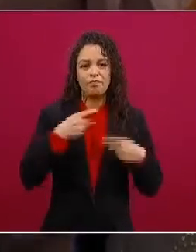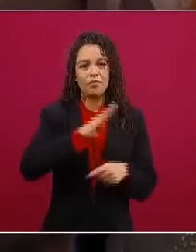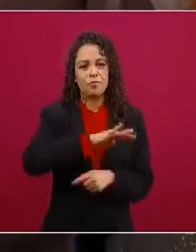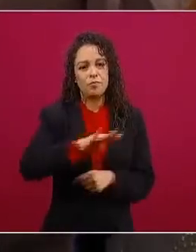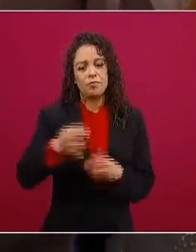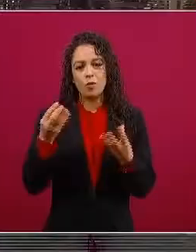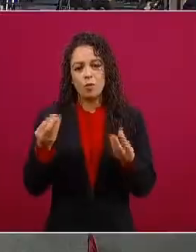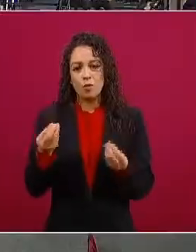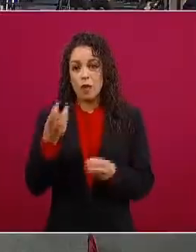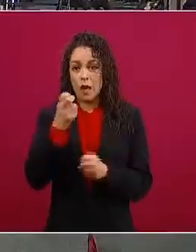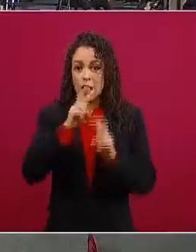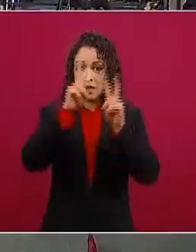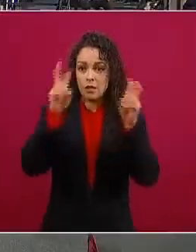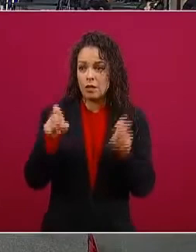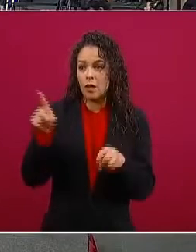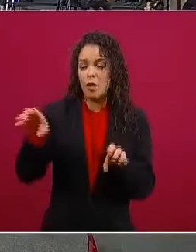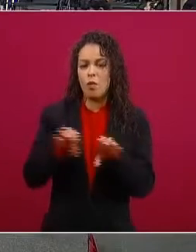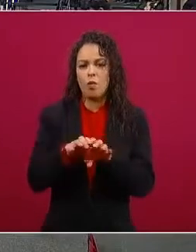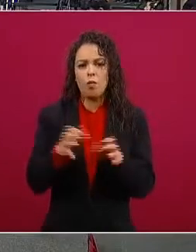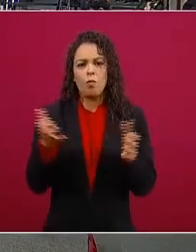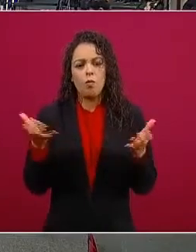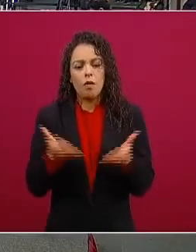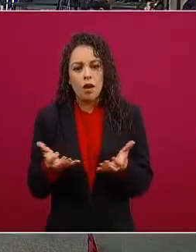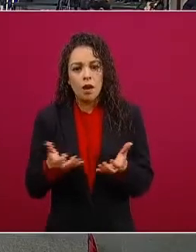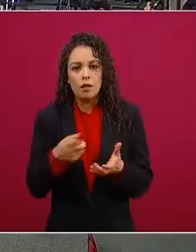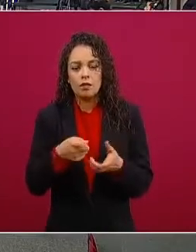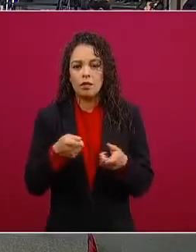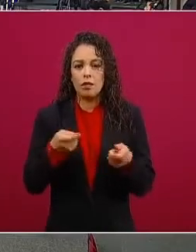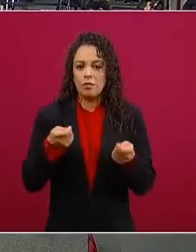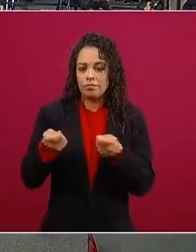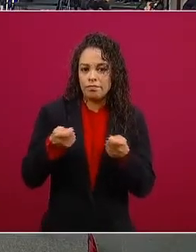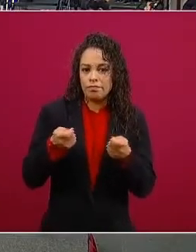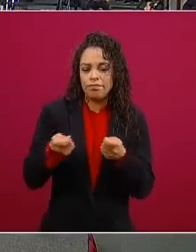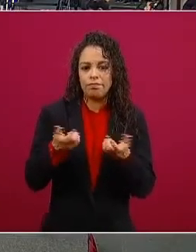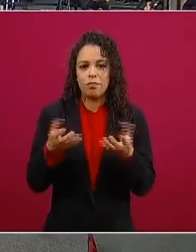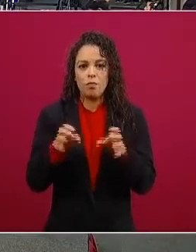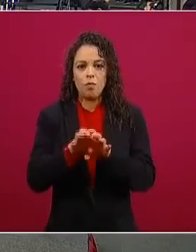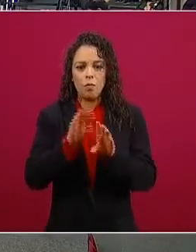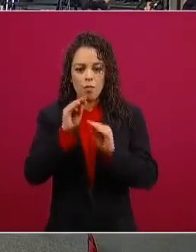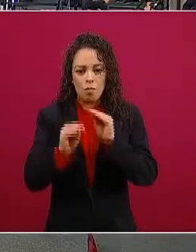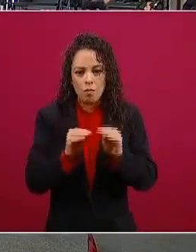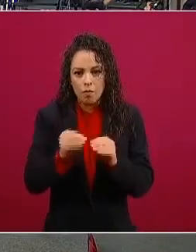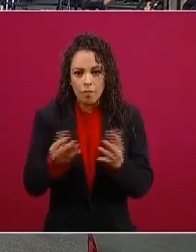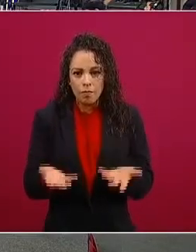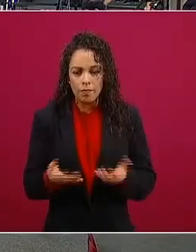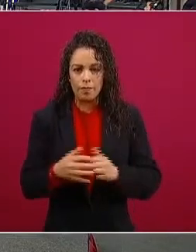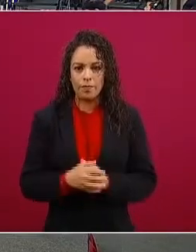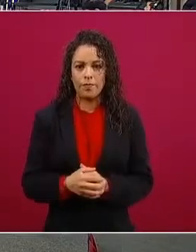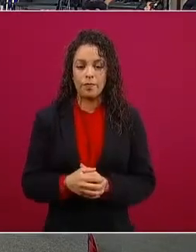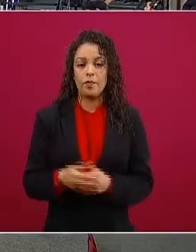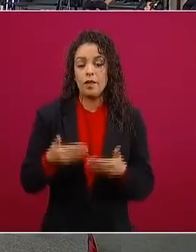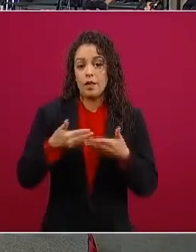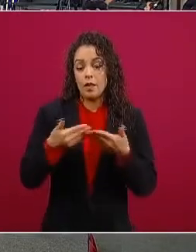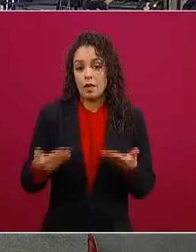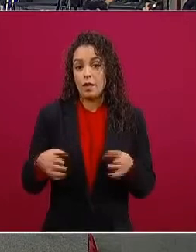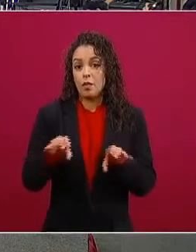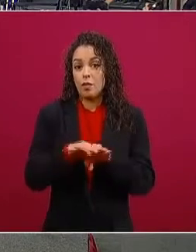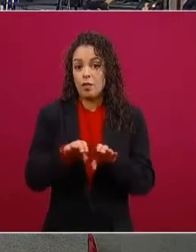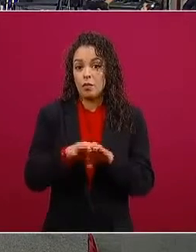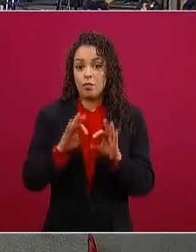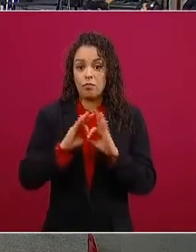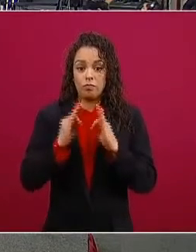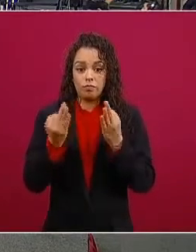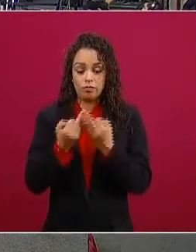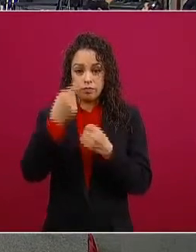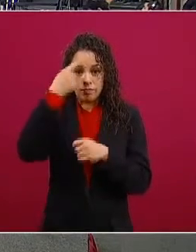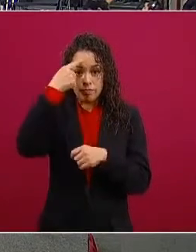estrategia están sabemos que por supuesto es prioritario el tema del COVID-19 pero qué estrategia van a aplicar en el país pues para combatir esta